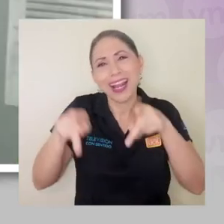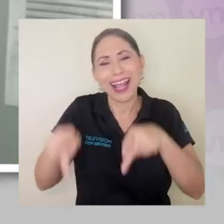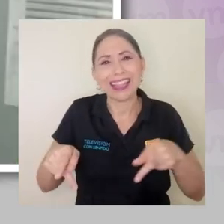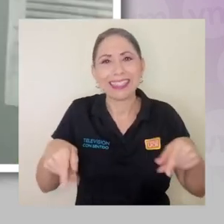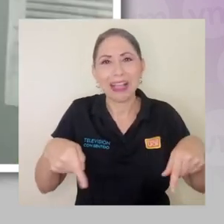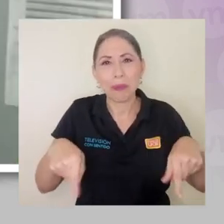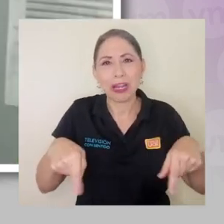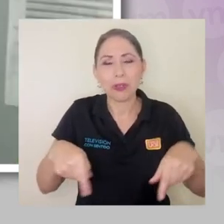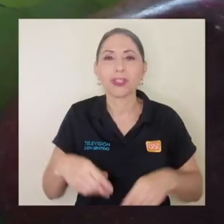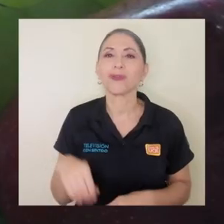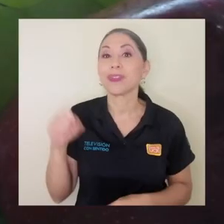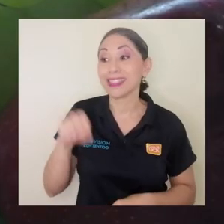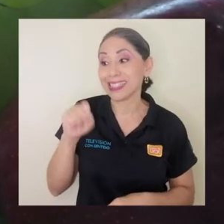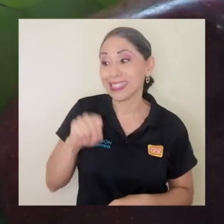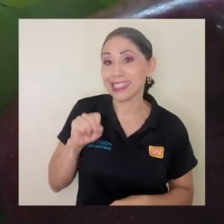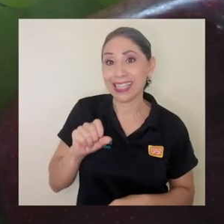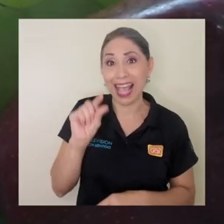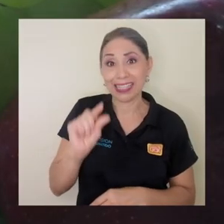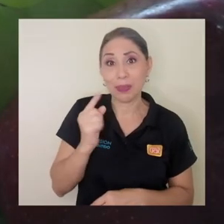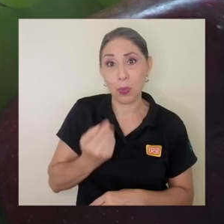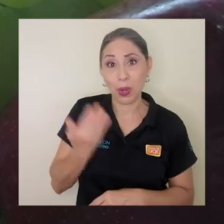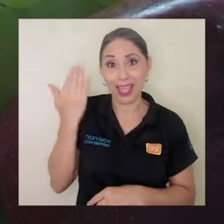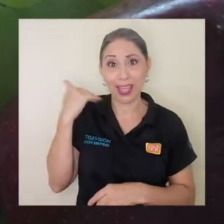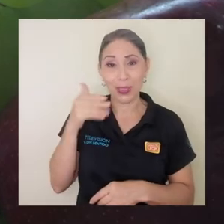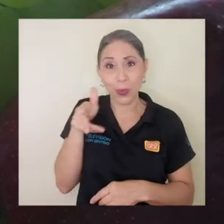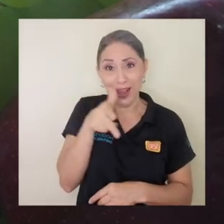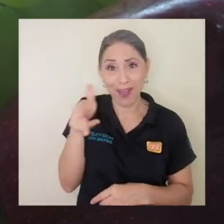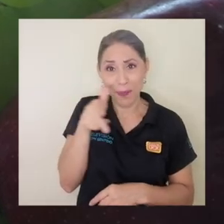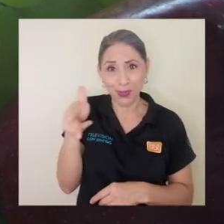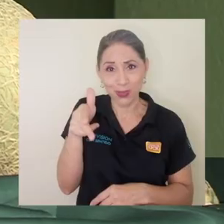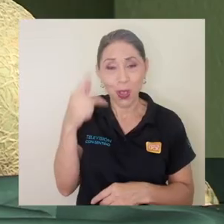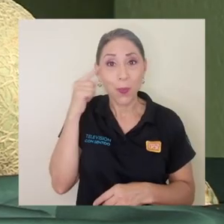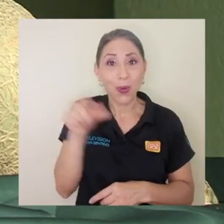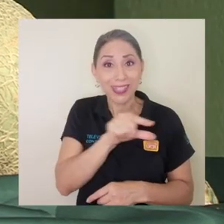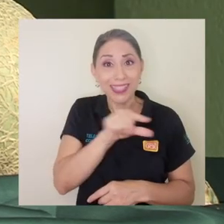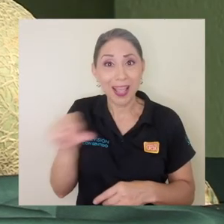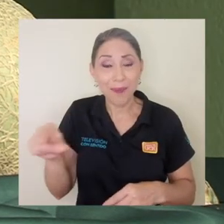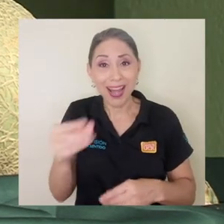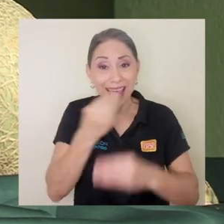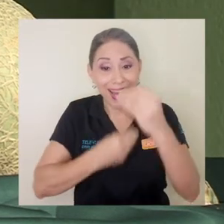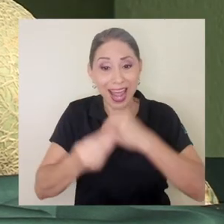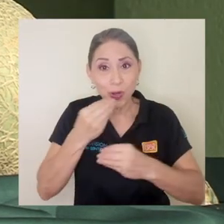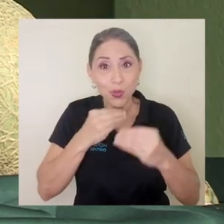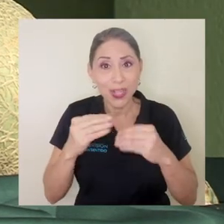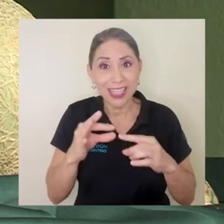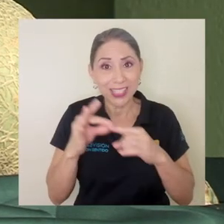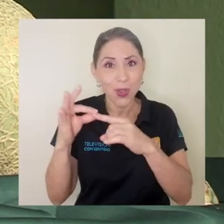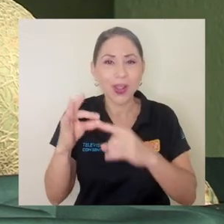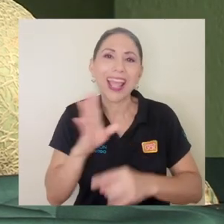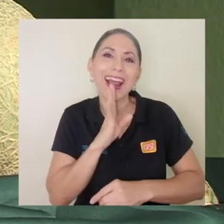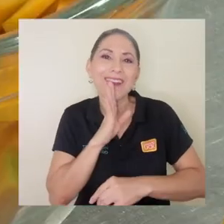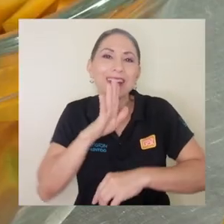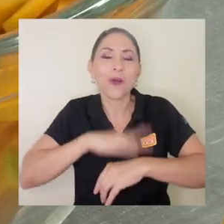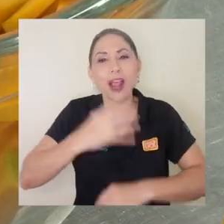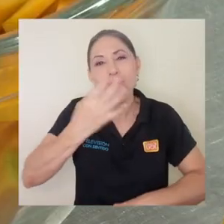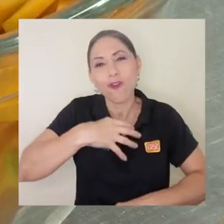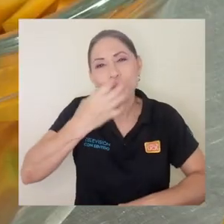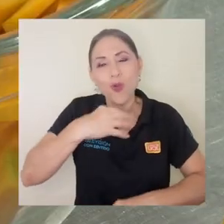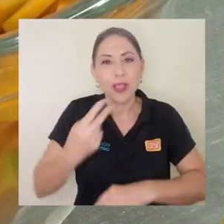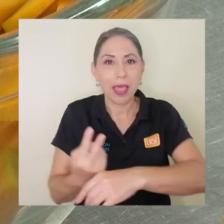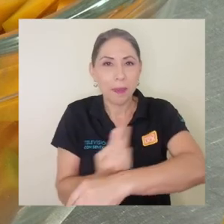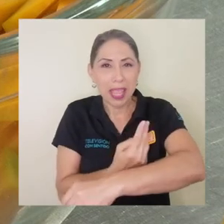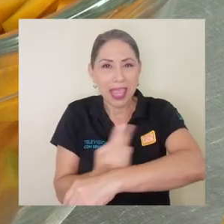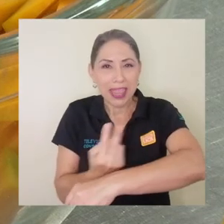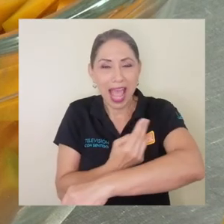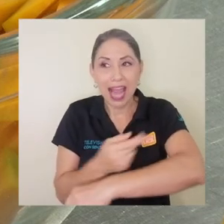Sí, sí, igual grabamos hace poco, ahora a propósito de la semana de la nutrición, pero entonces era un poquito de esto, hablar de las frutas y los